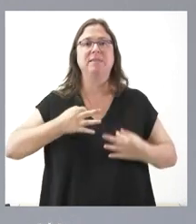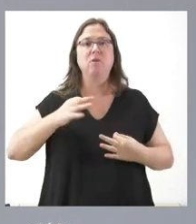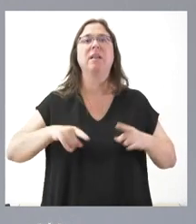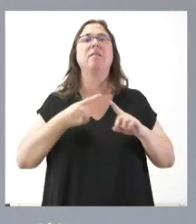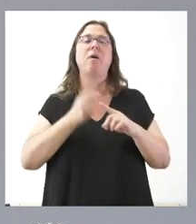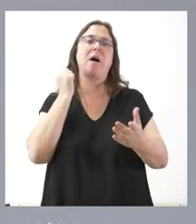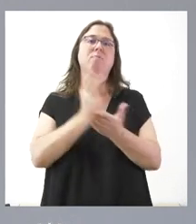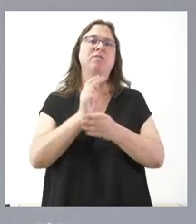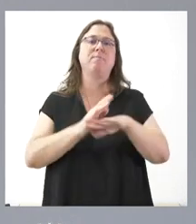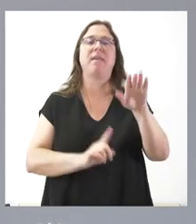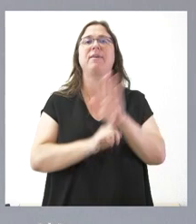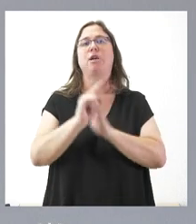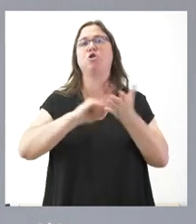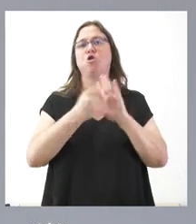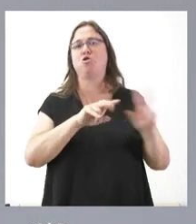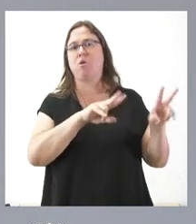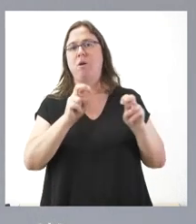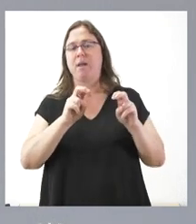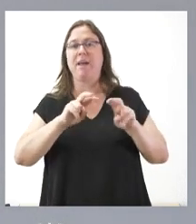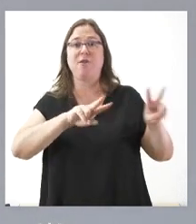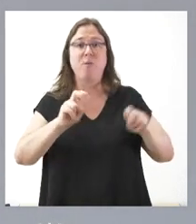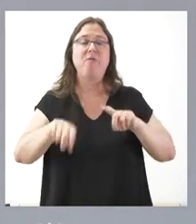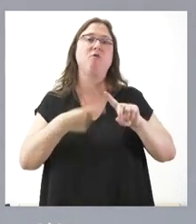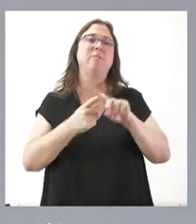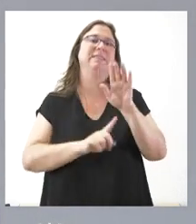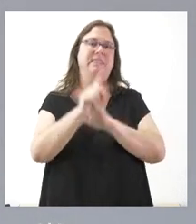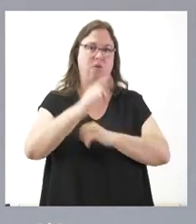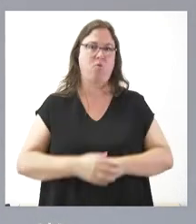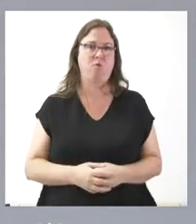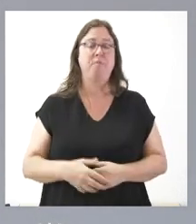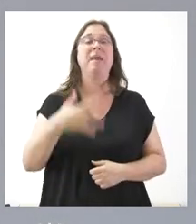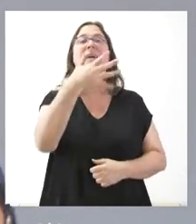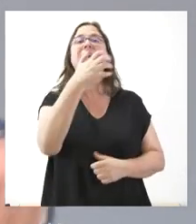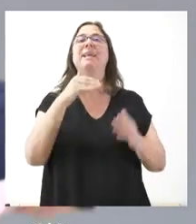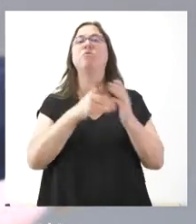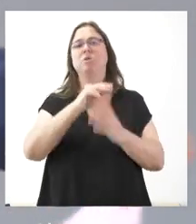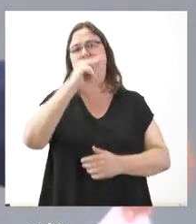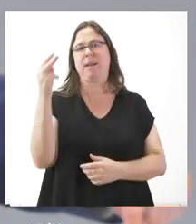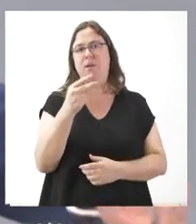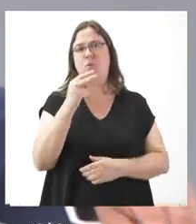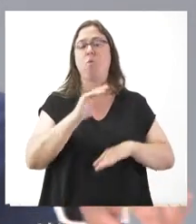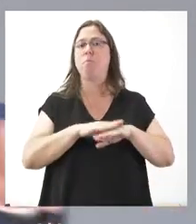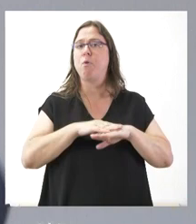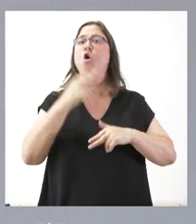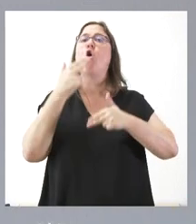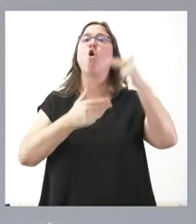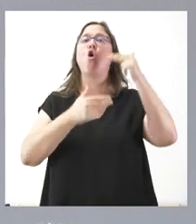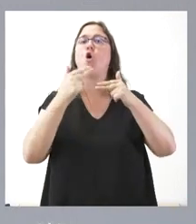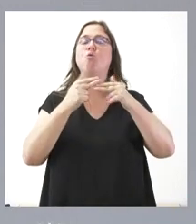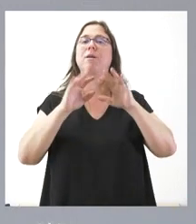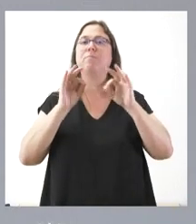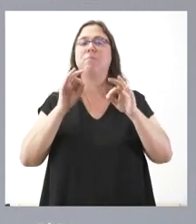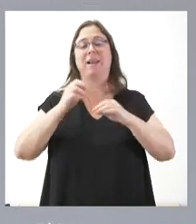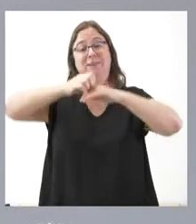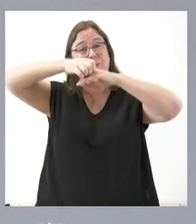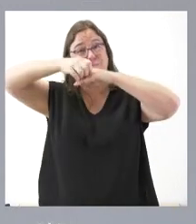que apuesten por el desarrollo de nuevas tecnologías, la innovación y el desarrollo. 500.000 euros para obras en el talud desprendido en la